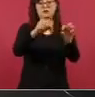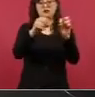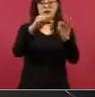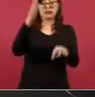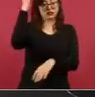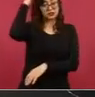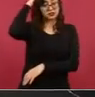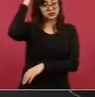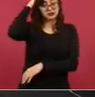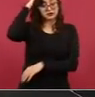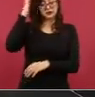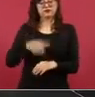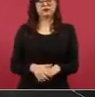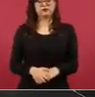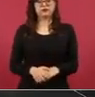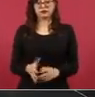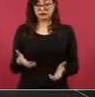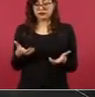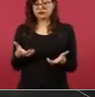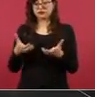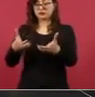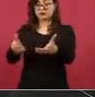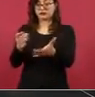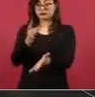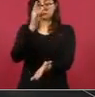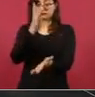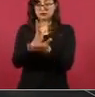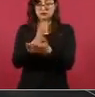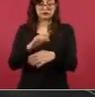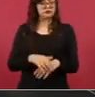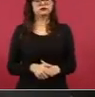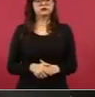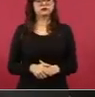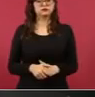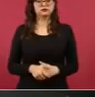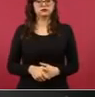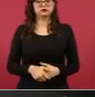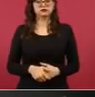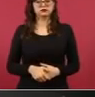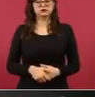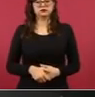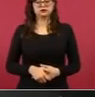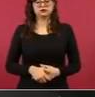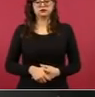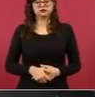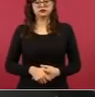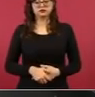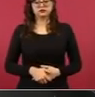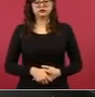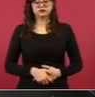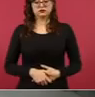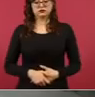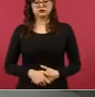son todos los programas sociales. A veces he notado en algunos